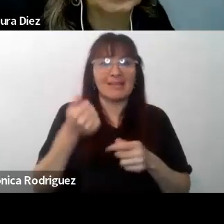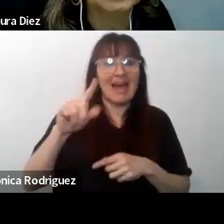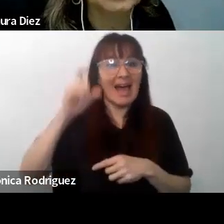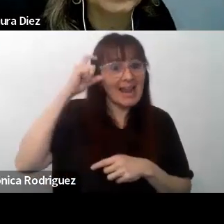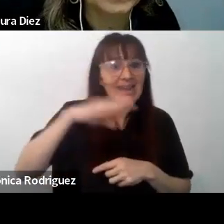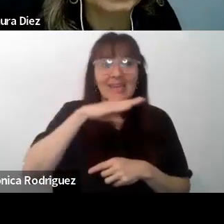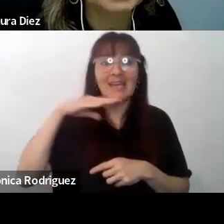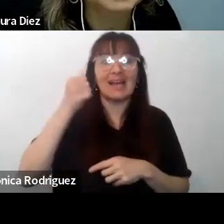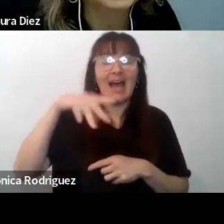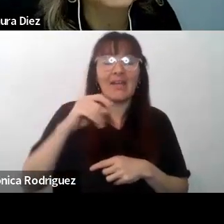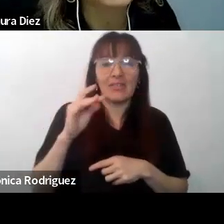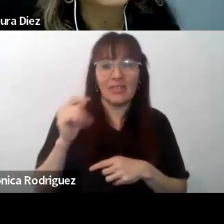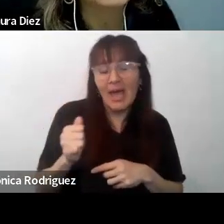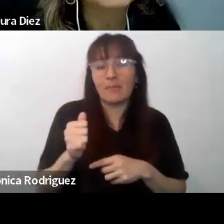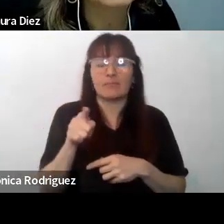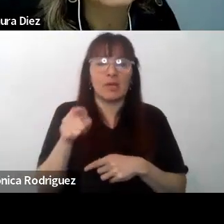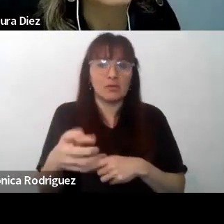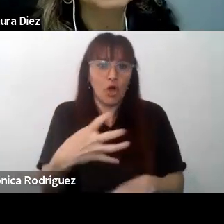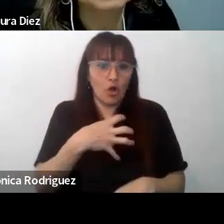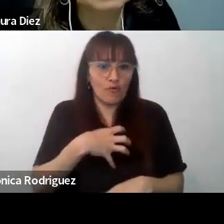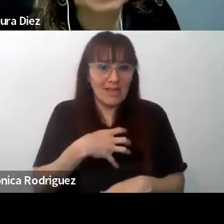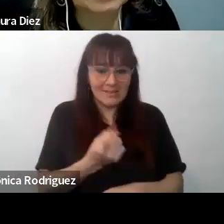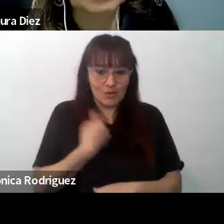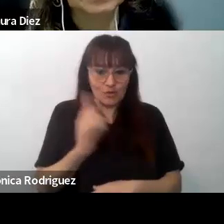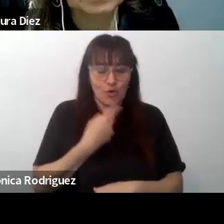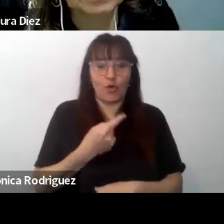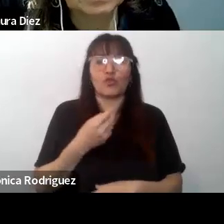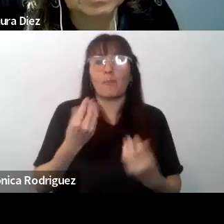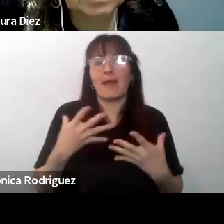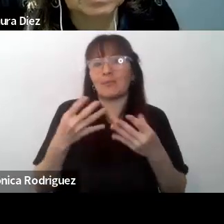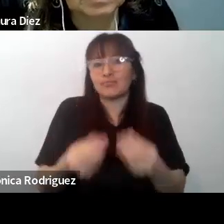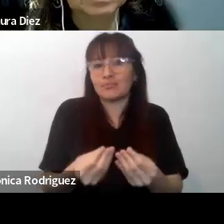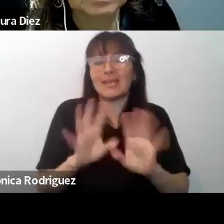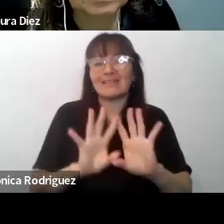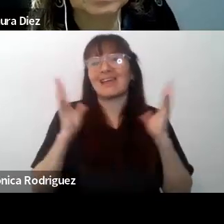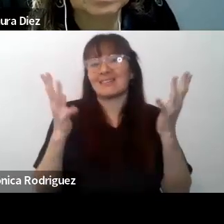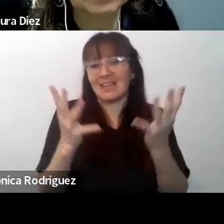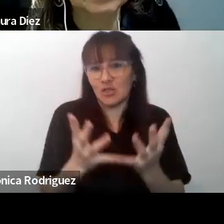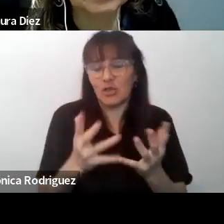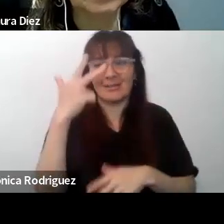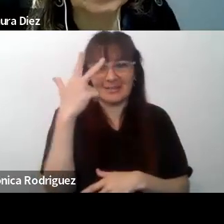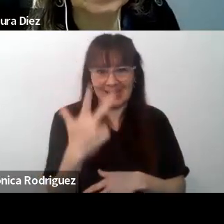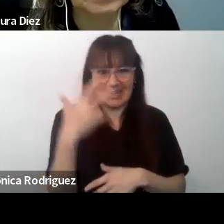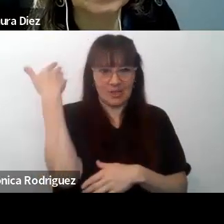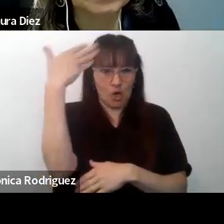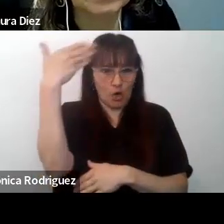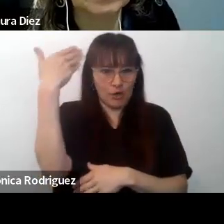por su confianza en nuestra colaboración internacional en estos tres tramos.